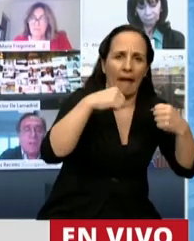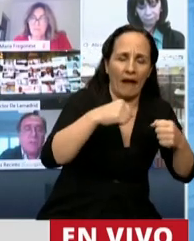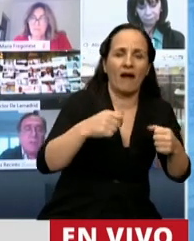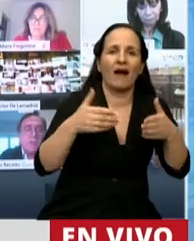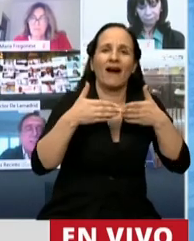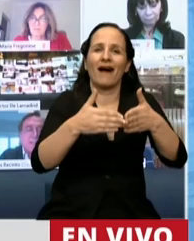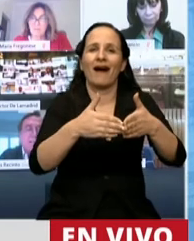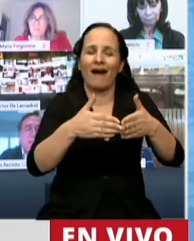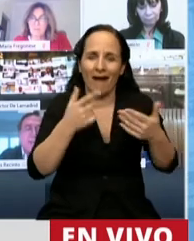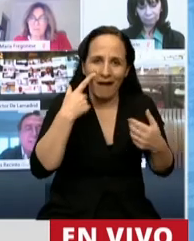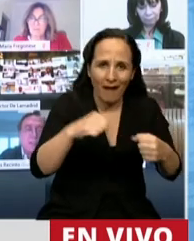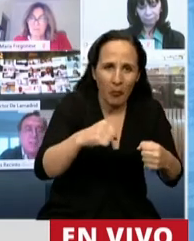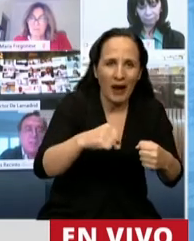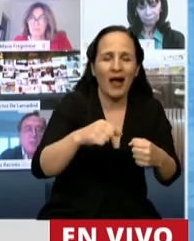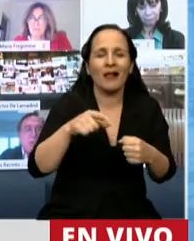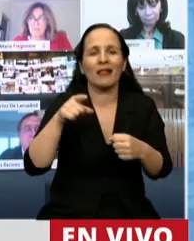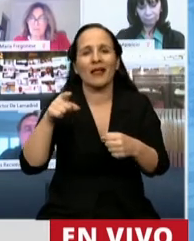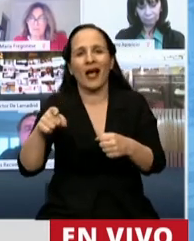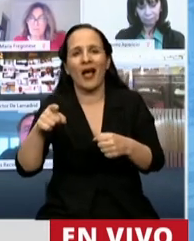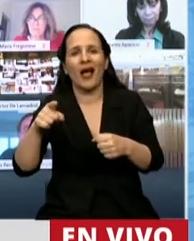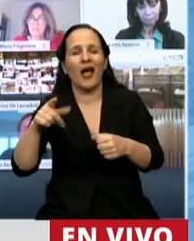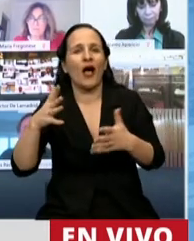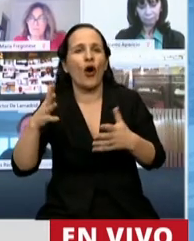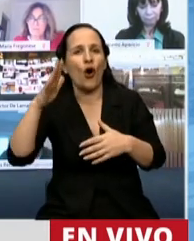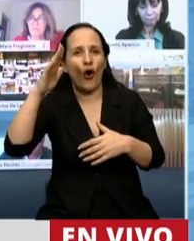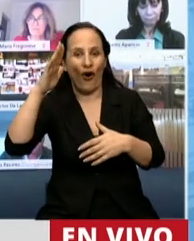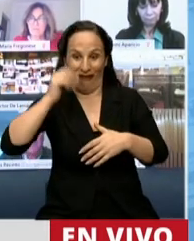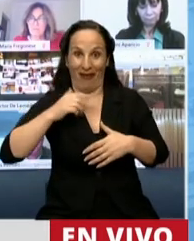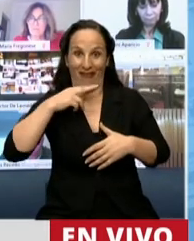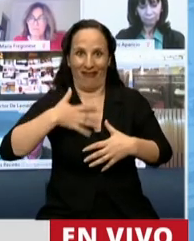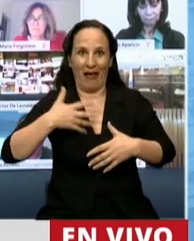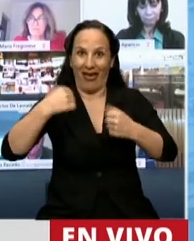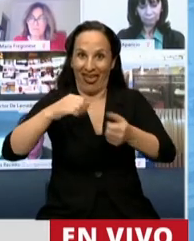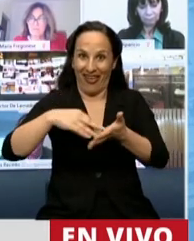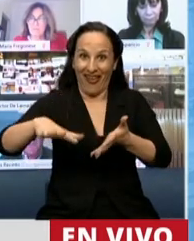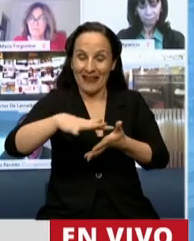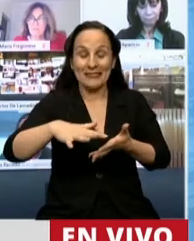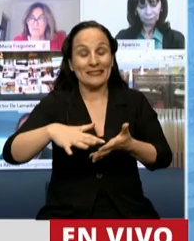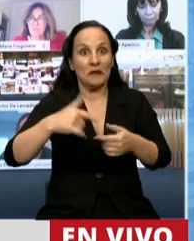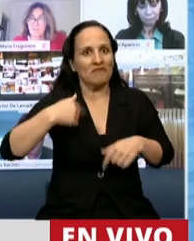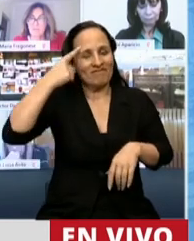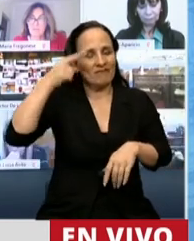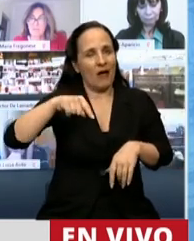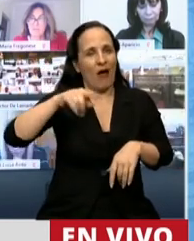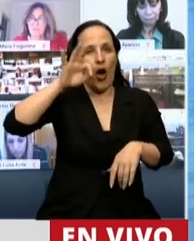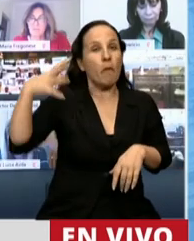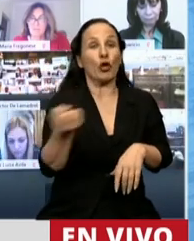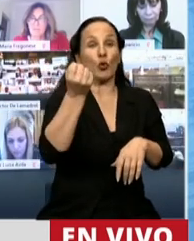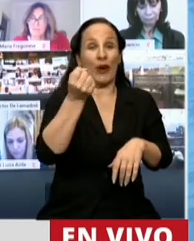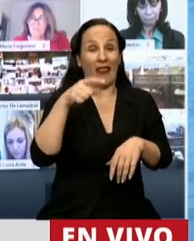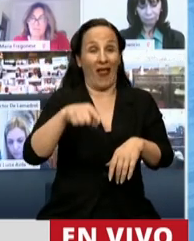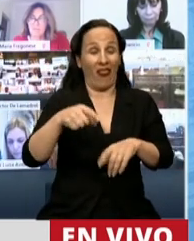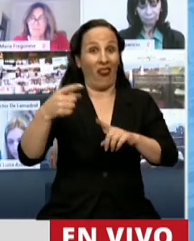días de navegación o momentos de ejercicios en el terreno. Me parece que es una gran oportunidad la de estos